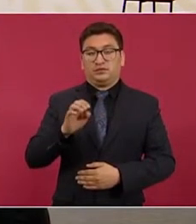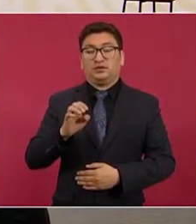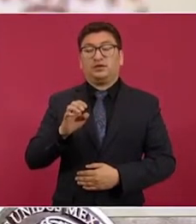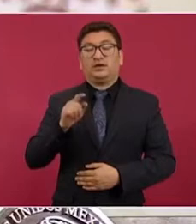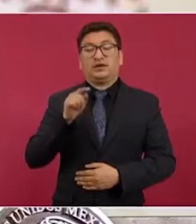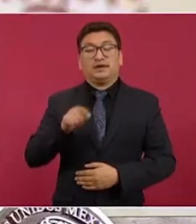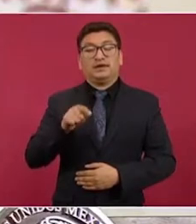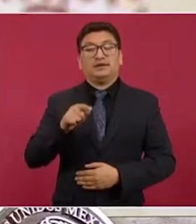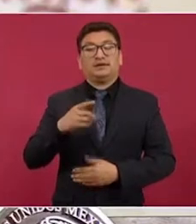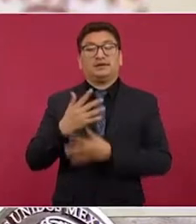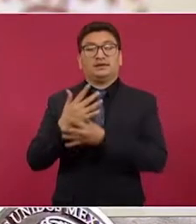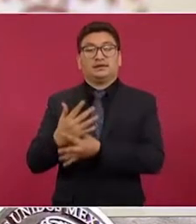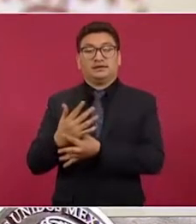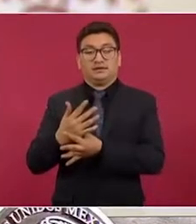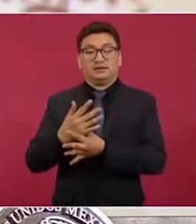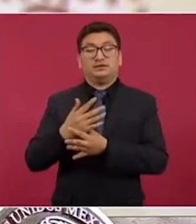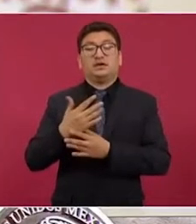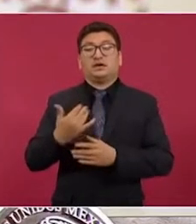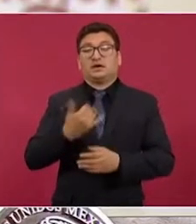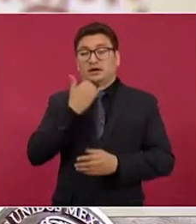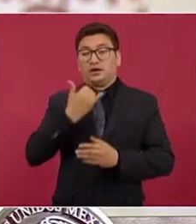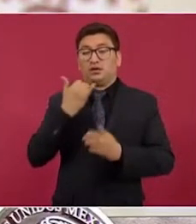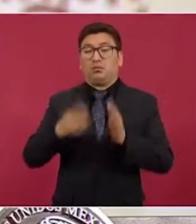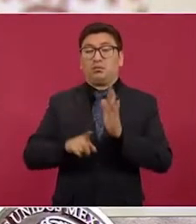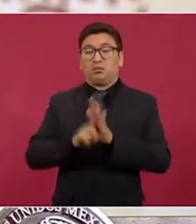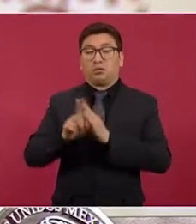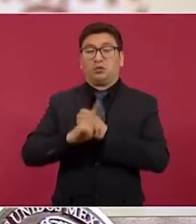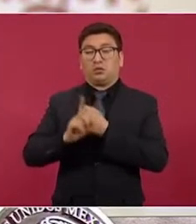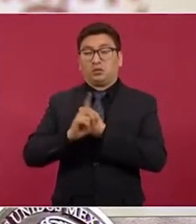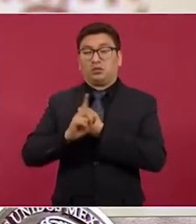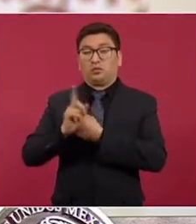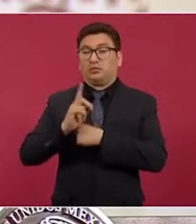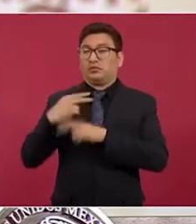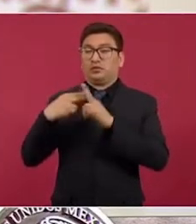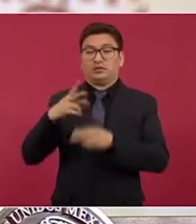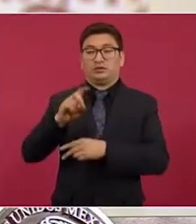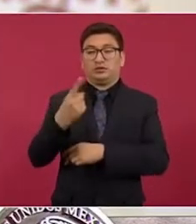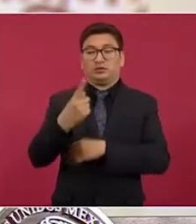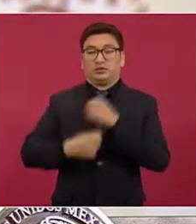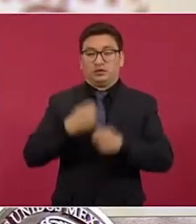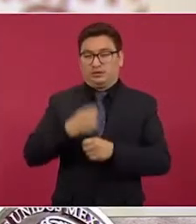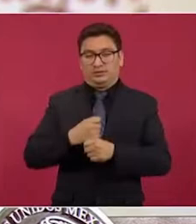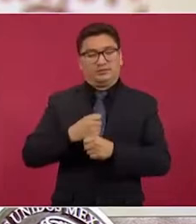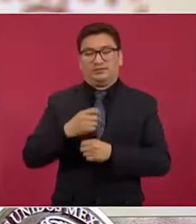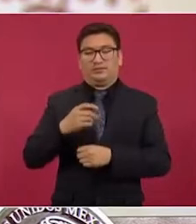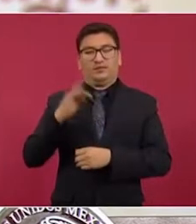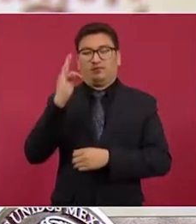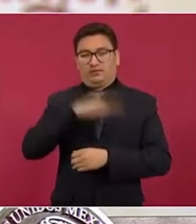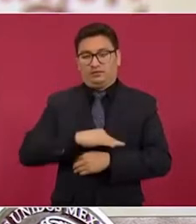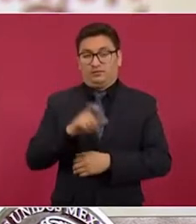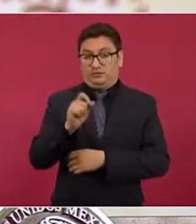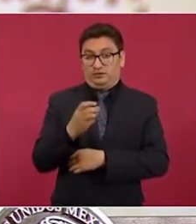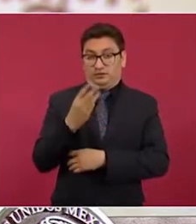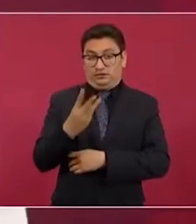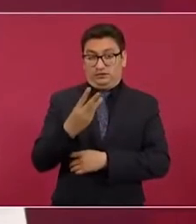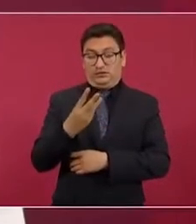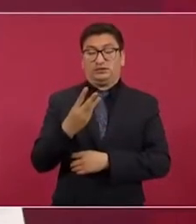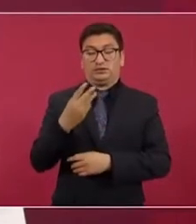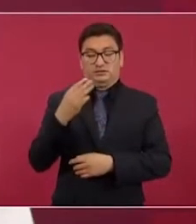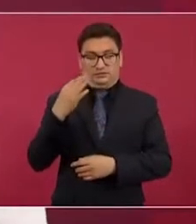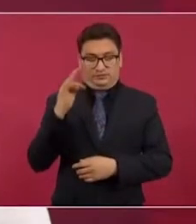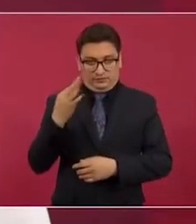tiene el mayor déficit en 31 años. Falso. El 23 de febrero